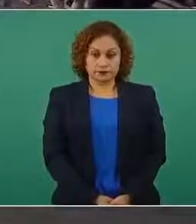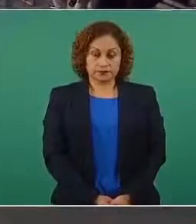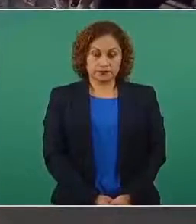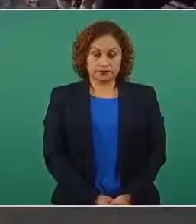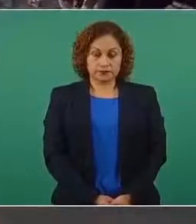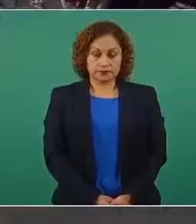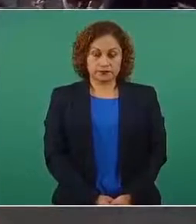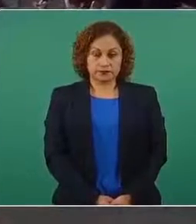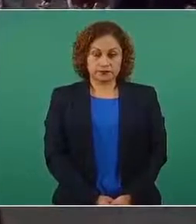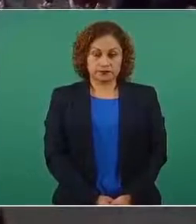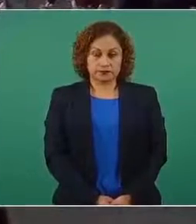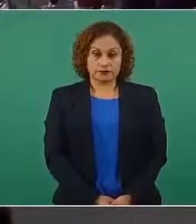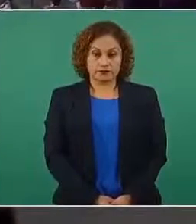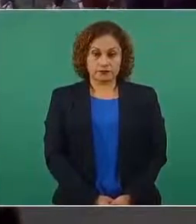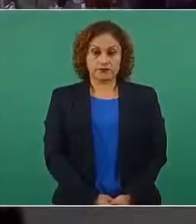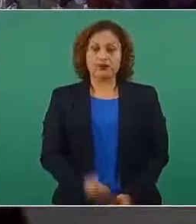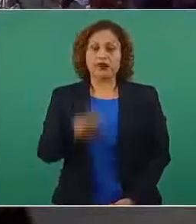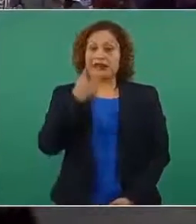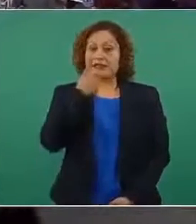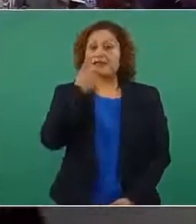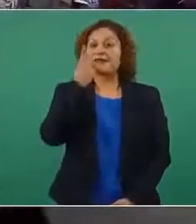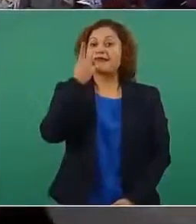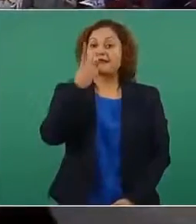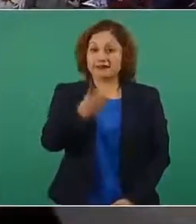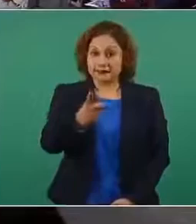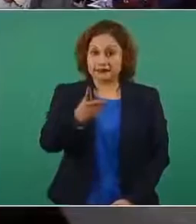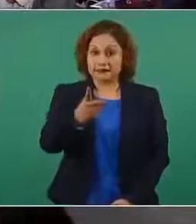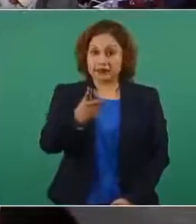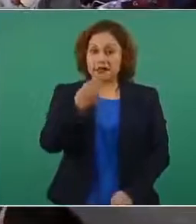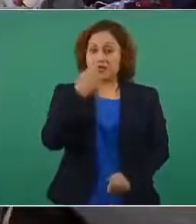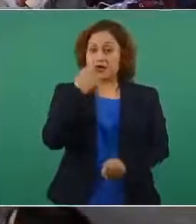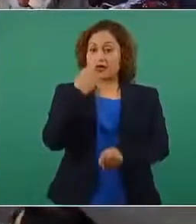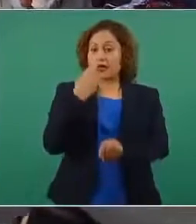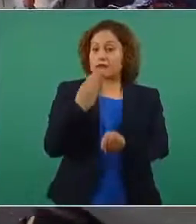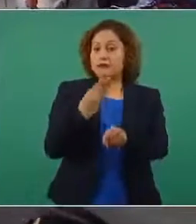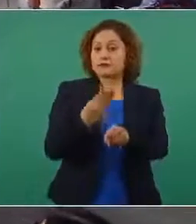son facultades exclusivas del Senado